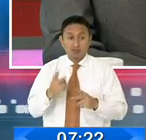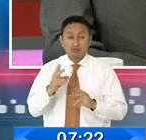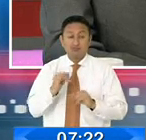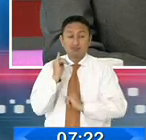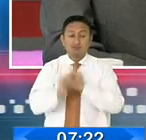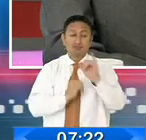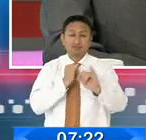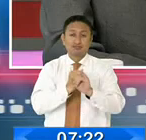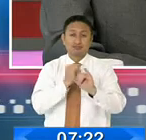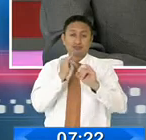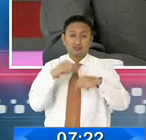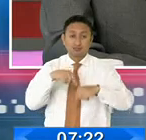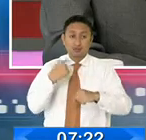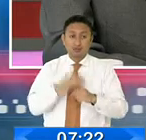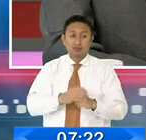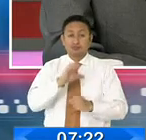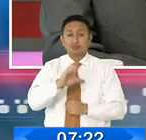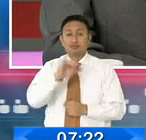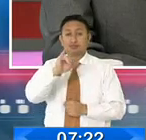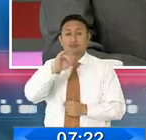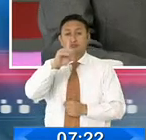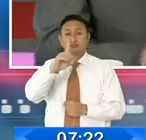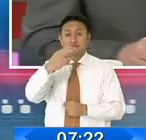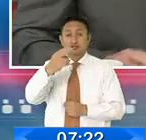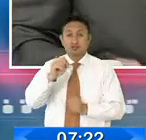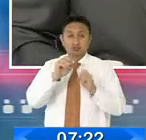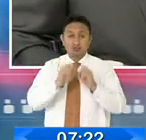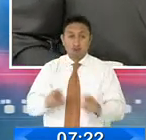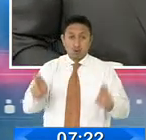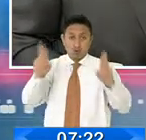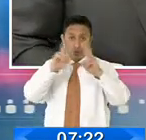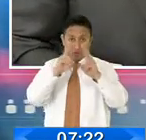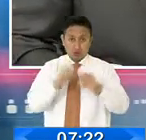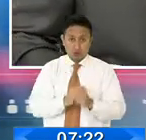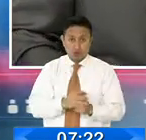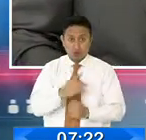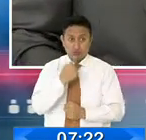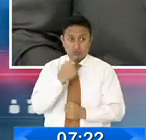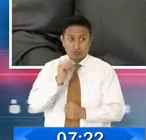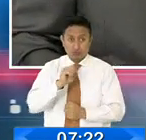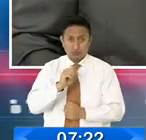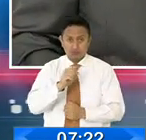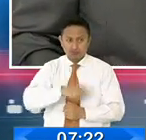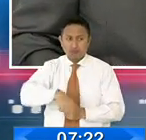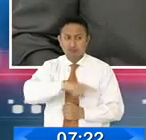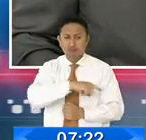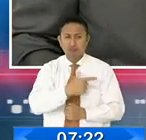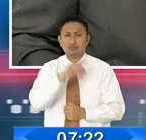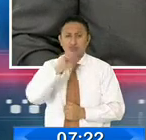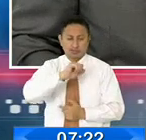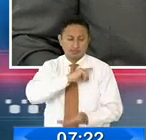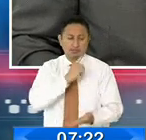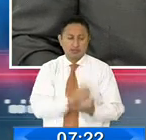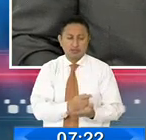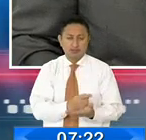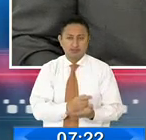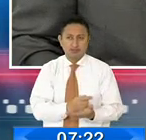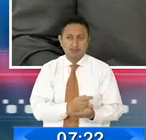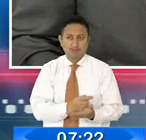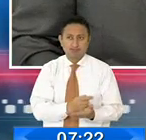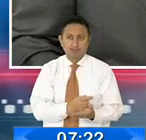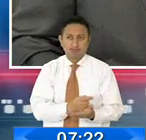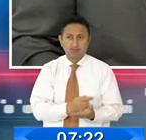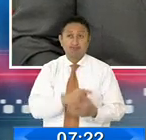internacionales como la CIDH, la propia ONU, que han definido que hubo realmente